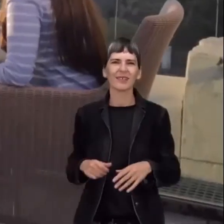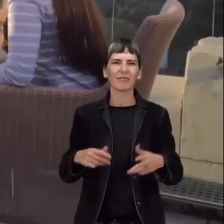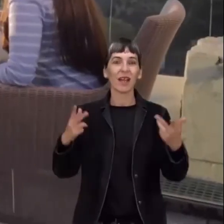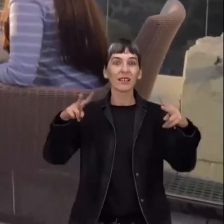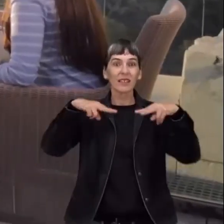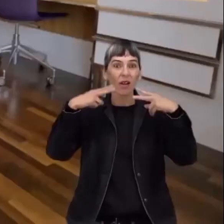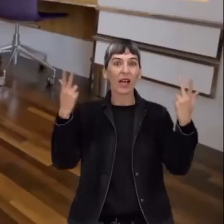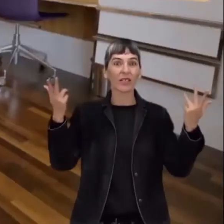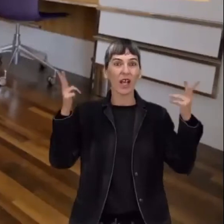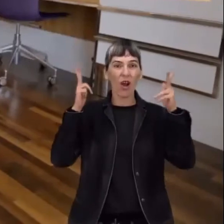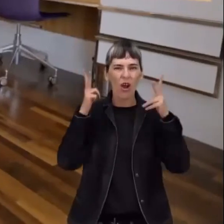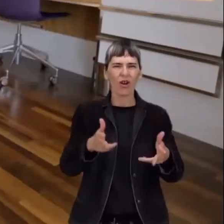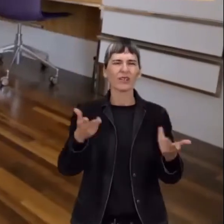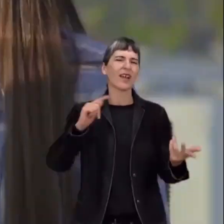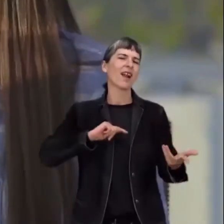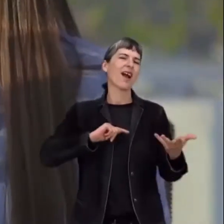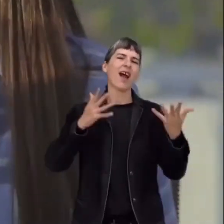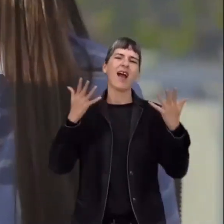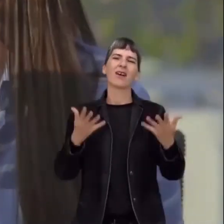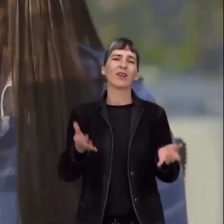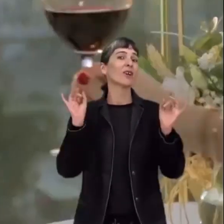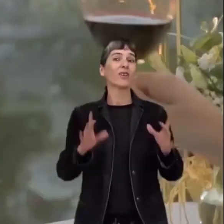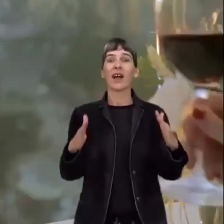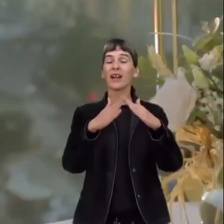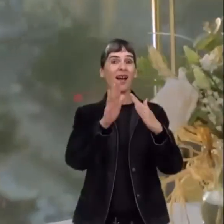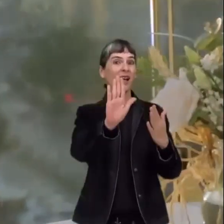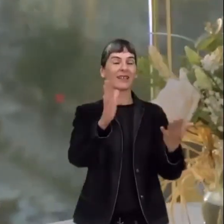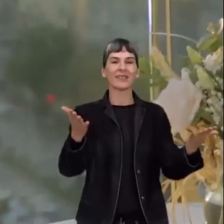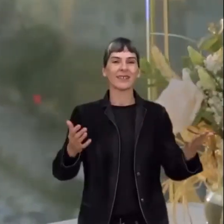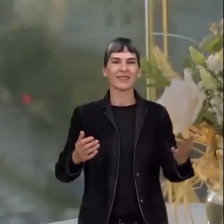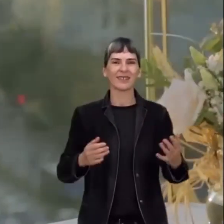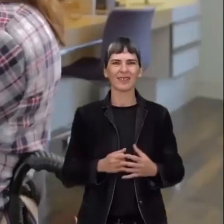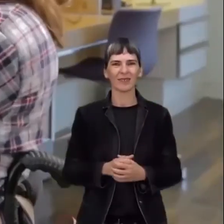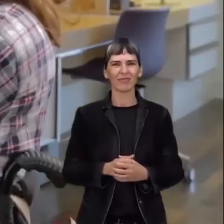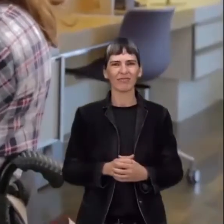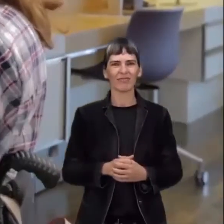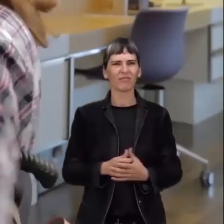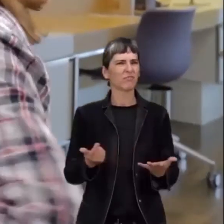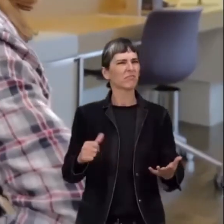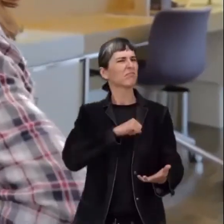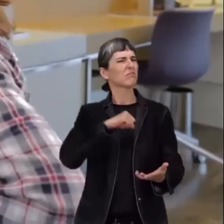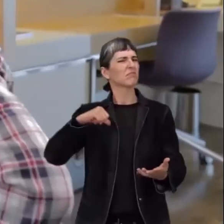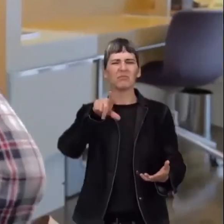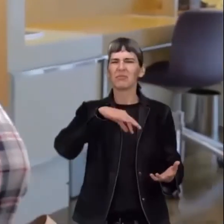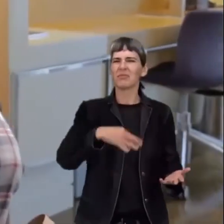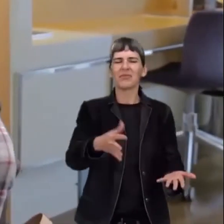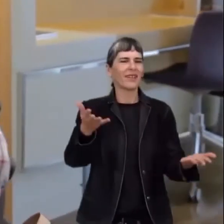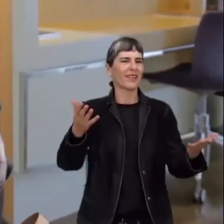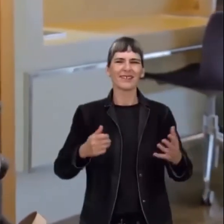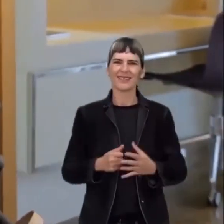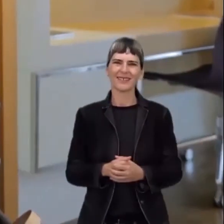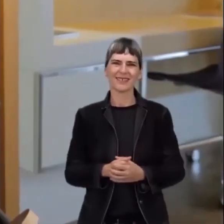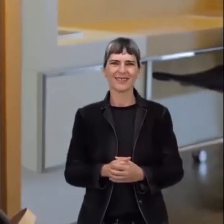restaurantes y hoteles en los que te sentirás como en casa y en los que podrás desenvolverte con autonomía